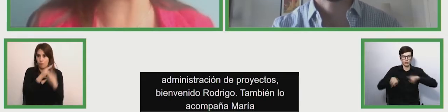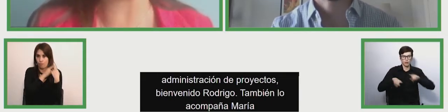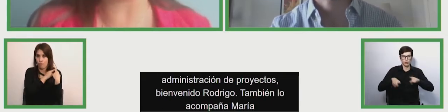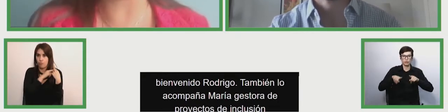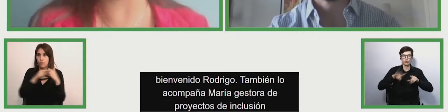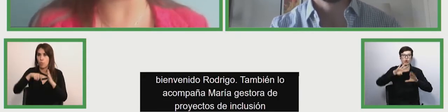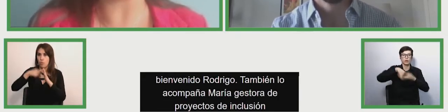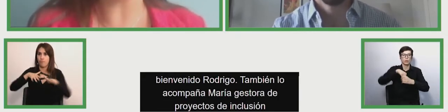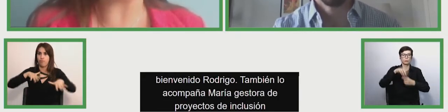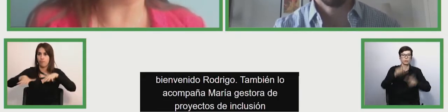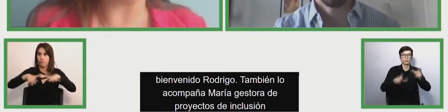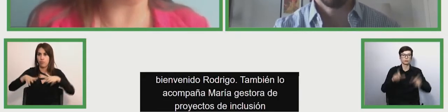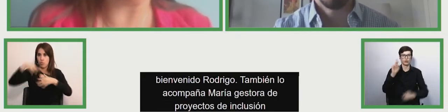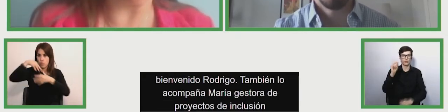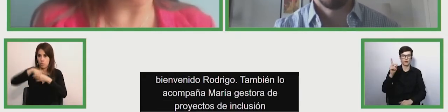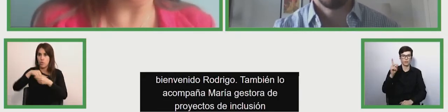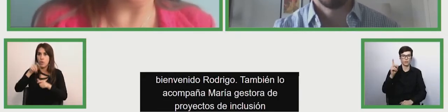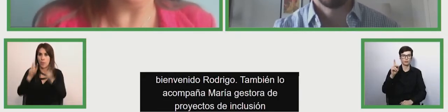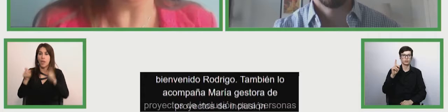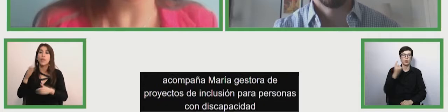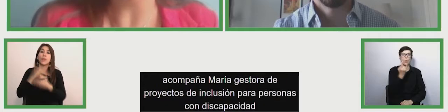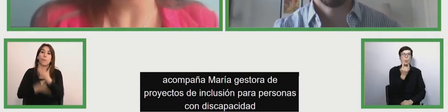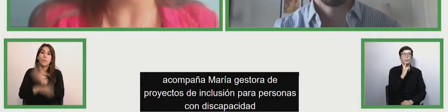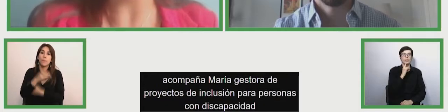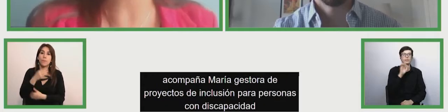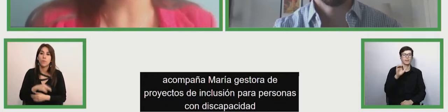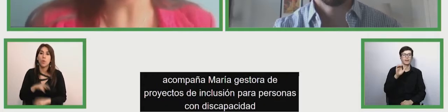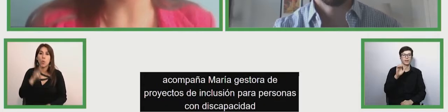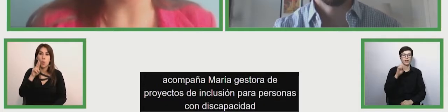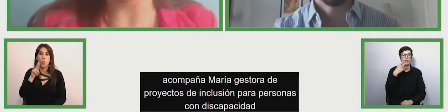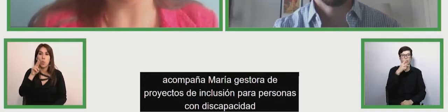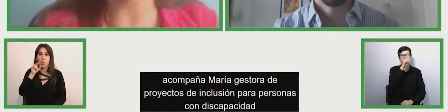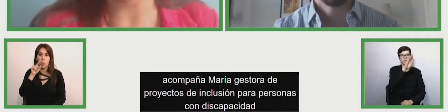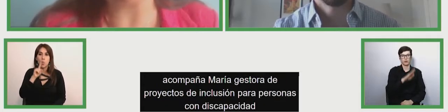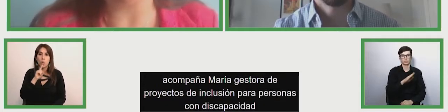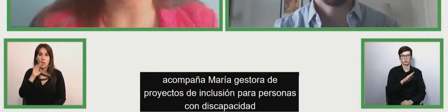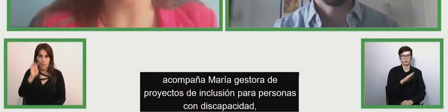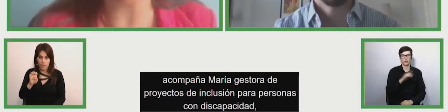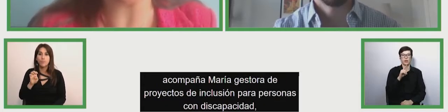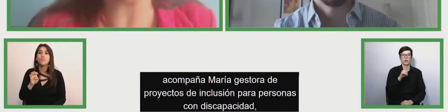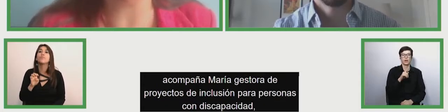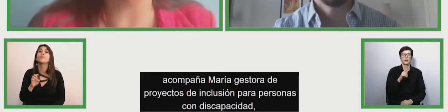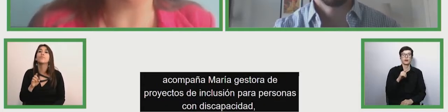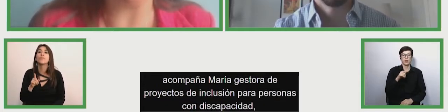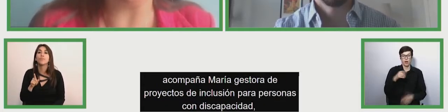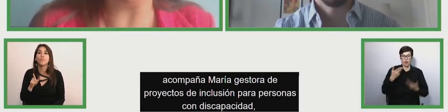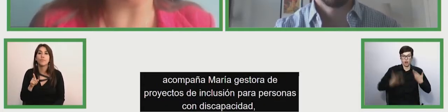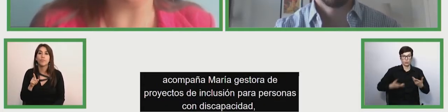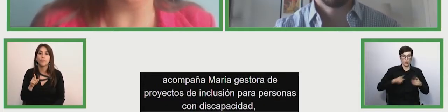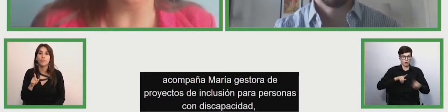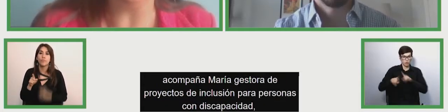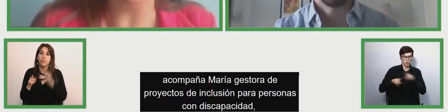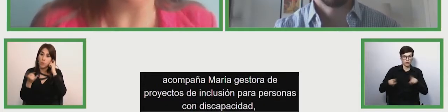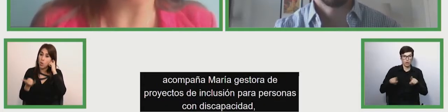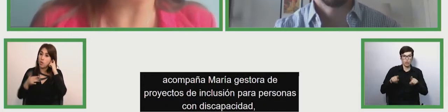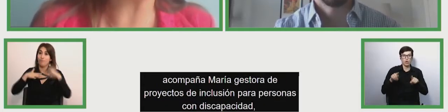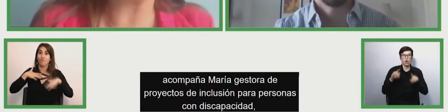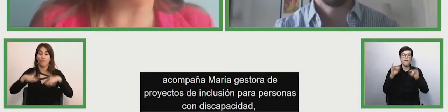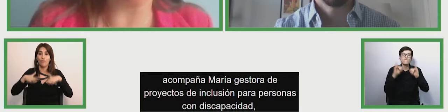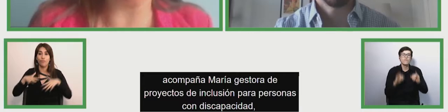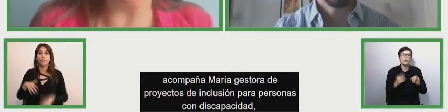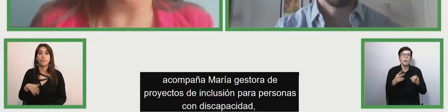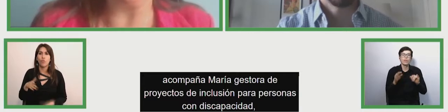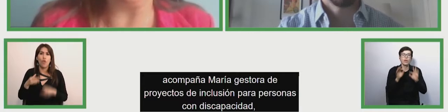discapacidad por la UT Santa Catarina, actual coordinadora del modelo de educación superior inclusiva para